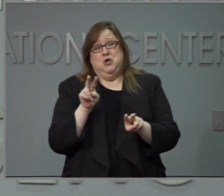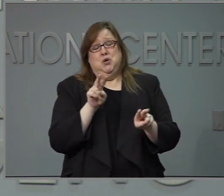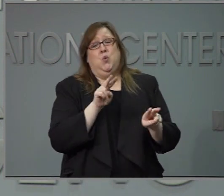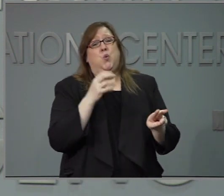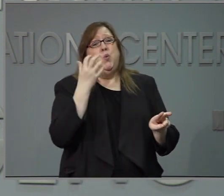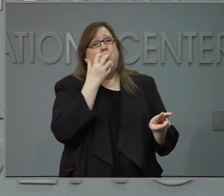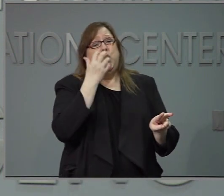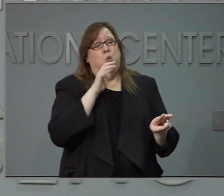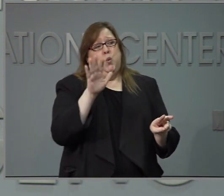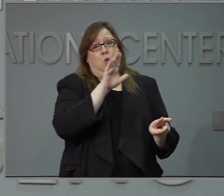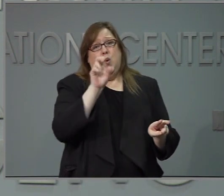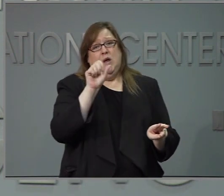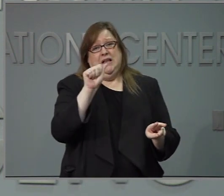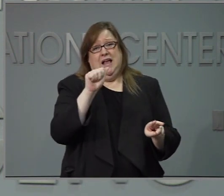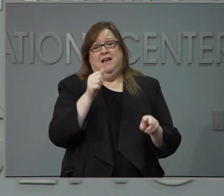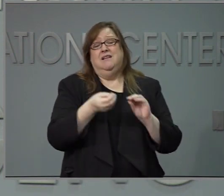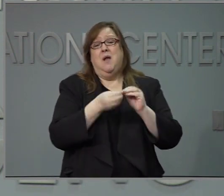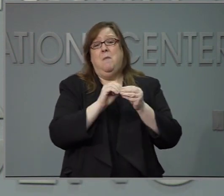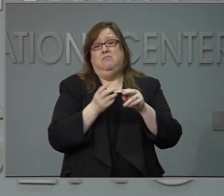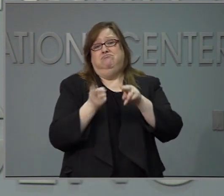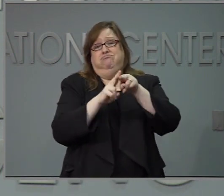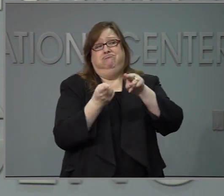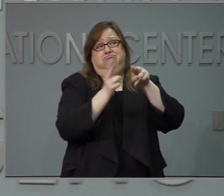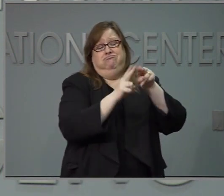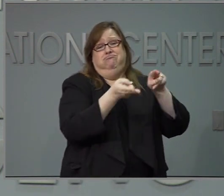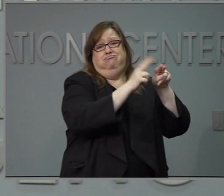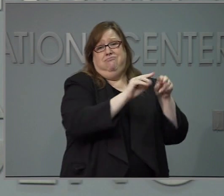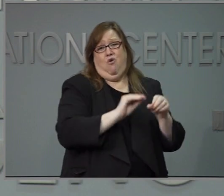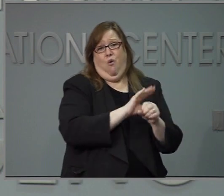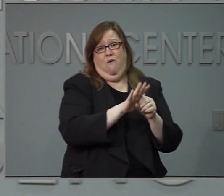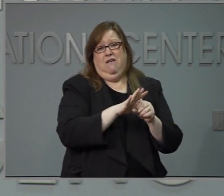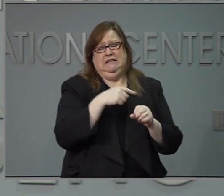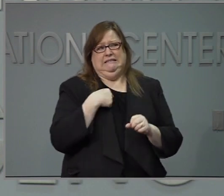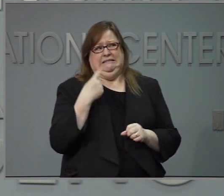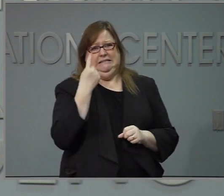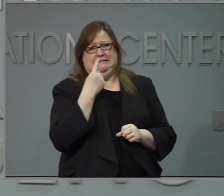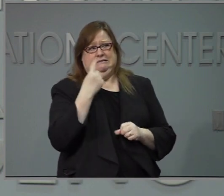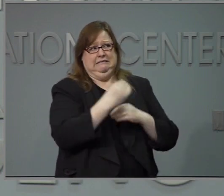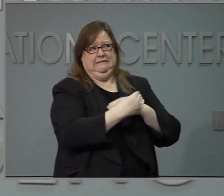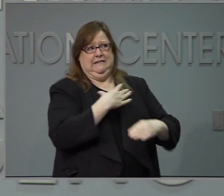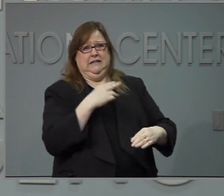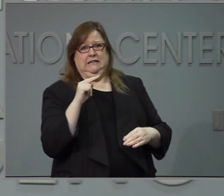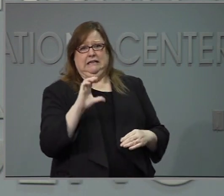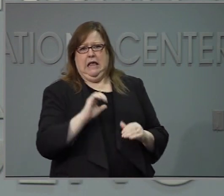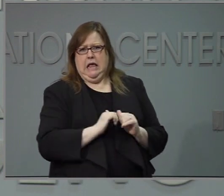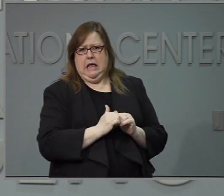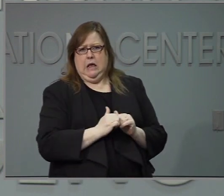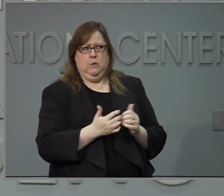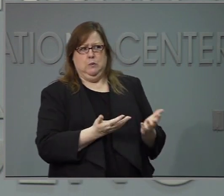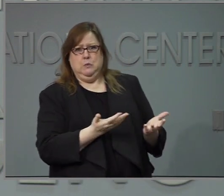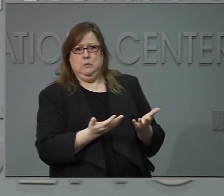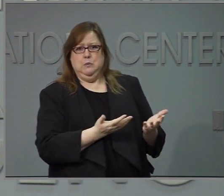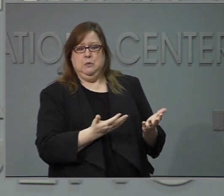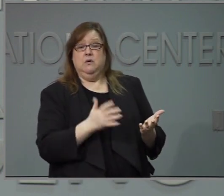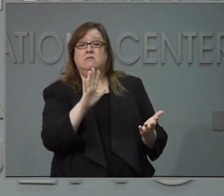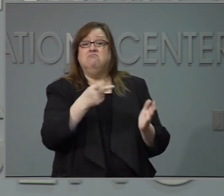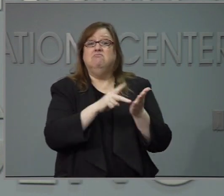y como una instrucción equivocada puede afectar en Carolina del Norte. Los cariolinesis necesitamos actuar